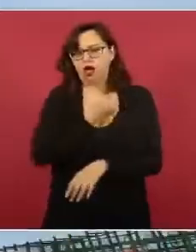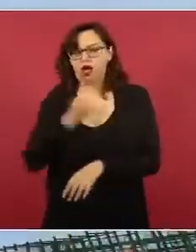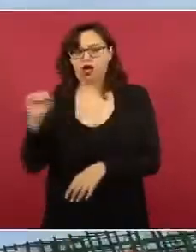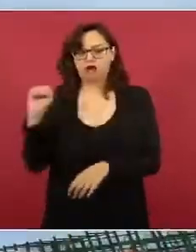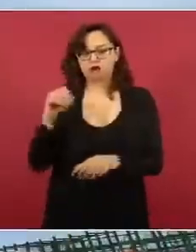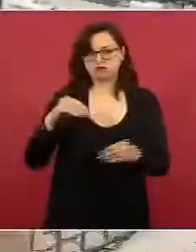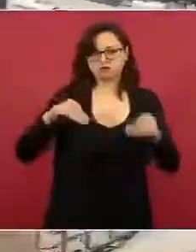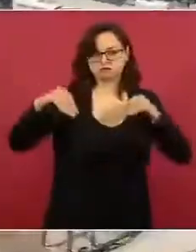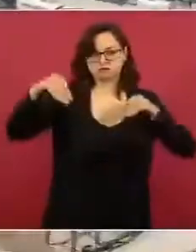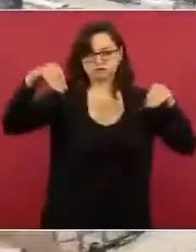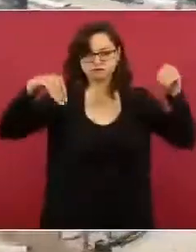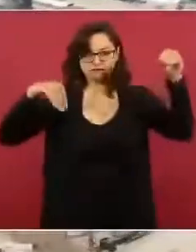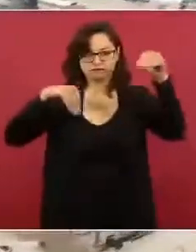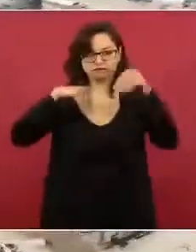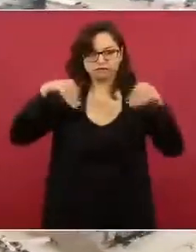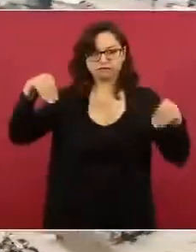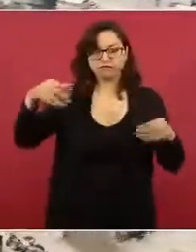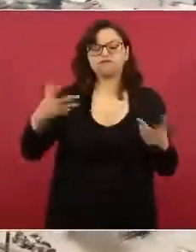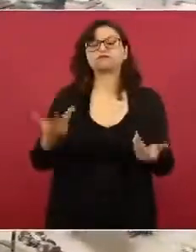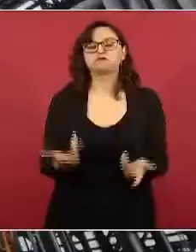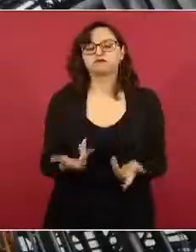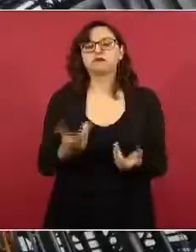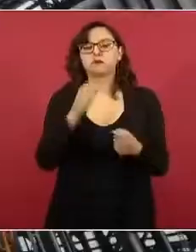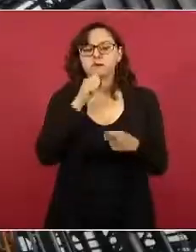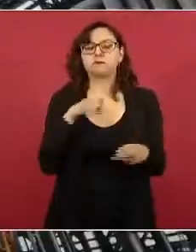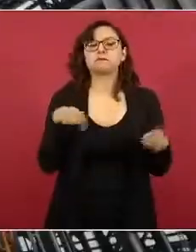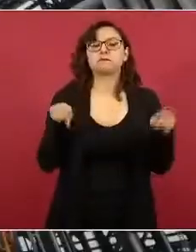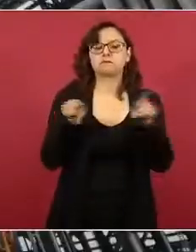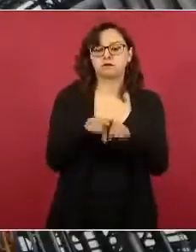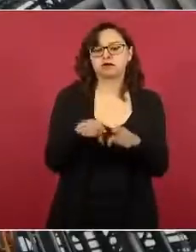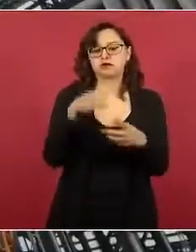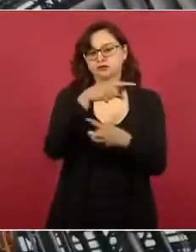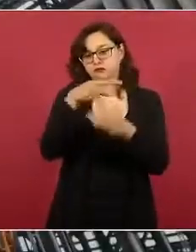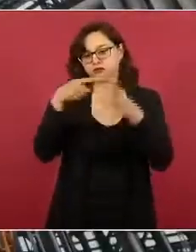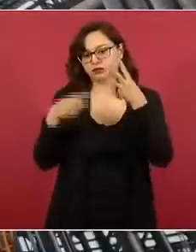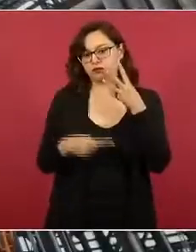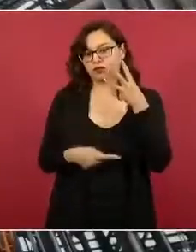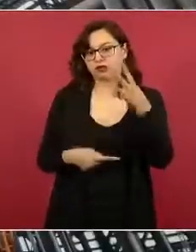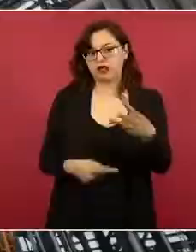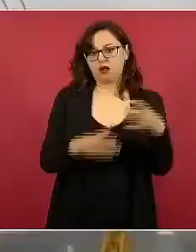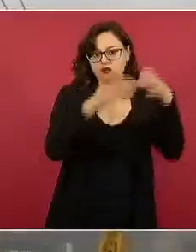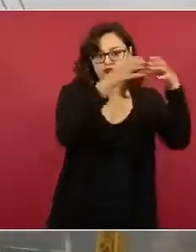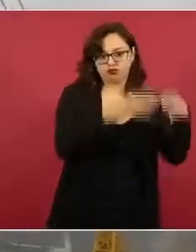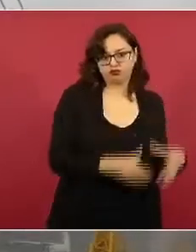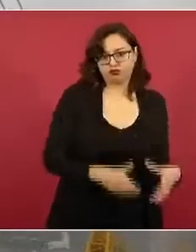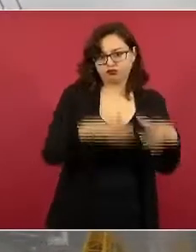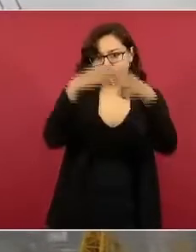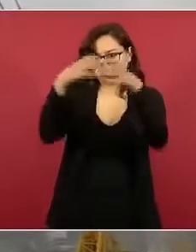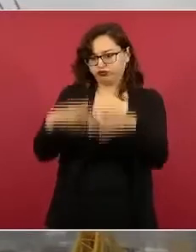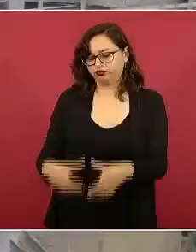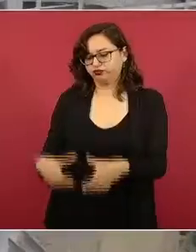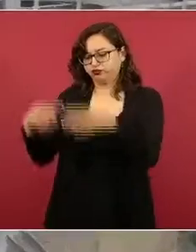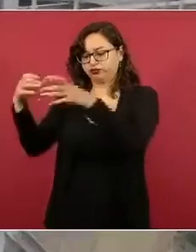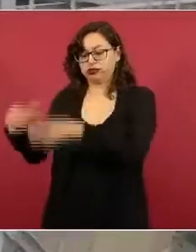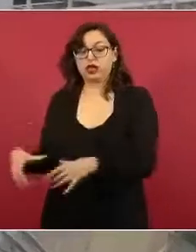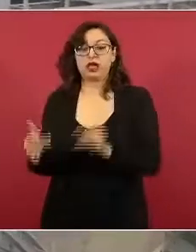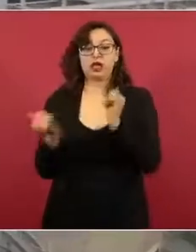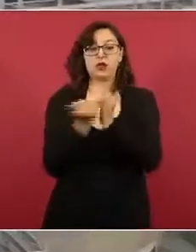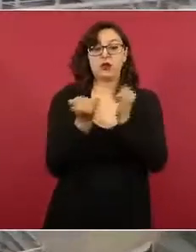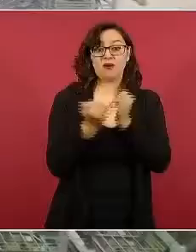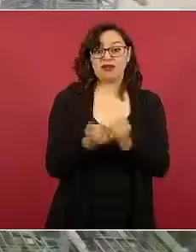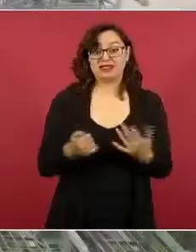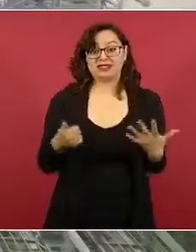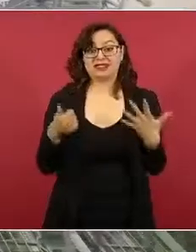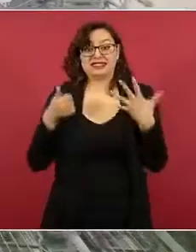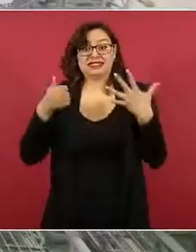fueron las torres atmosféricas de la planta combinada, el reactor y el regenerador de la planta catalítica y la instalación de los seis tambores de coque